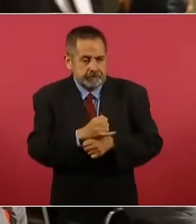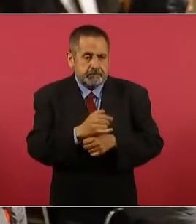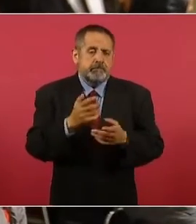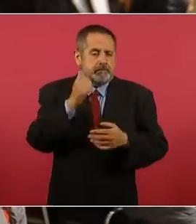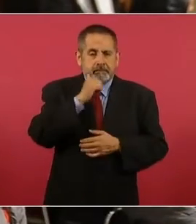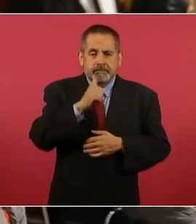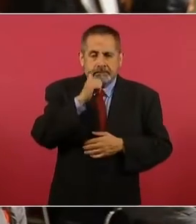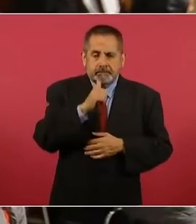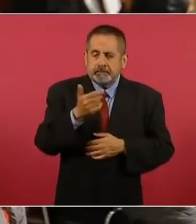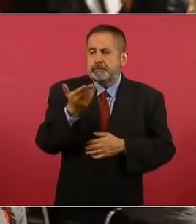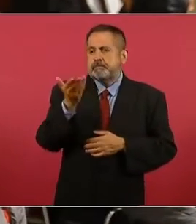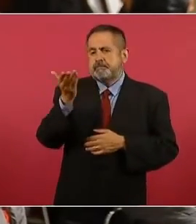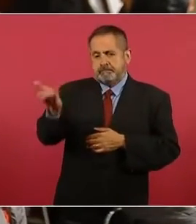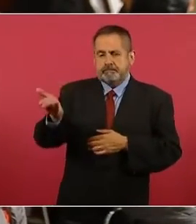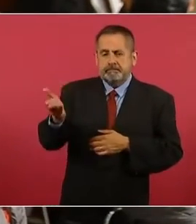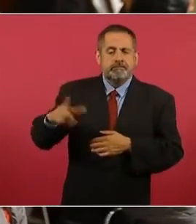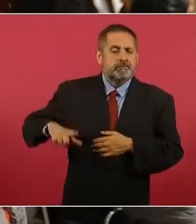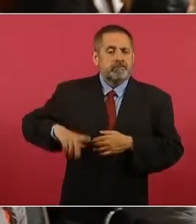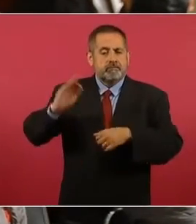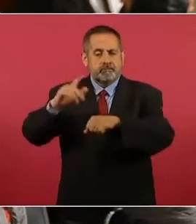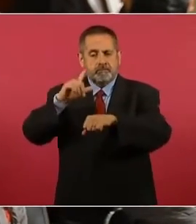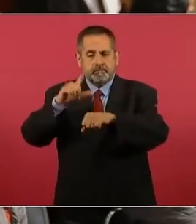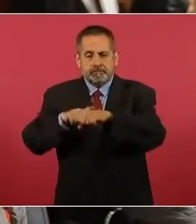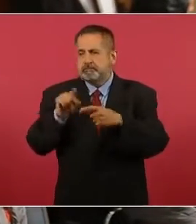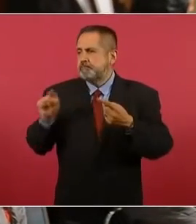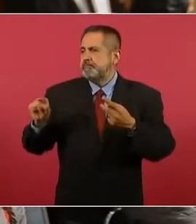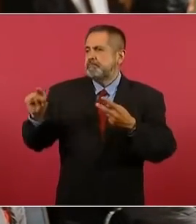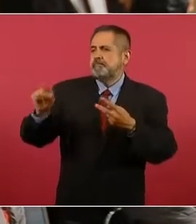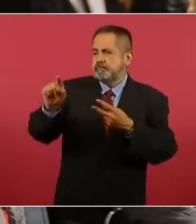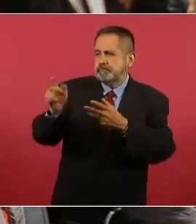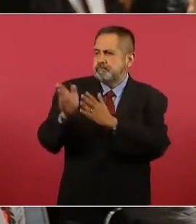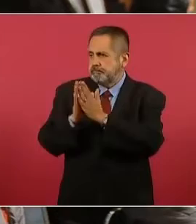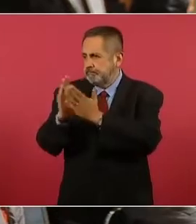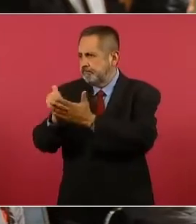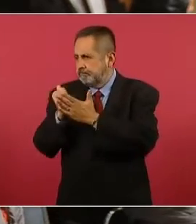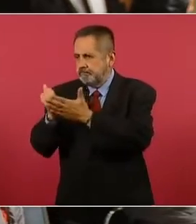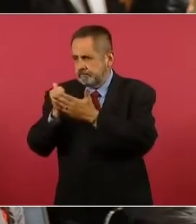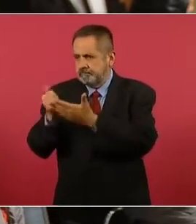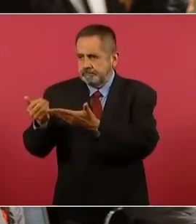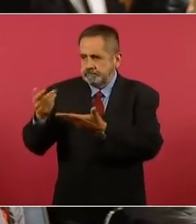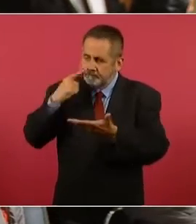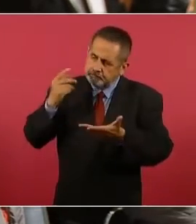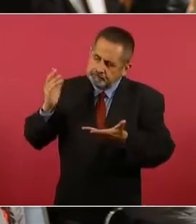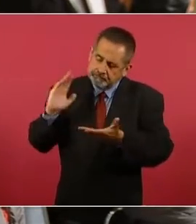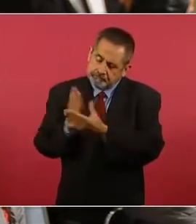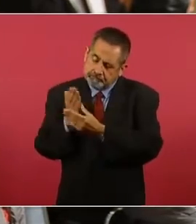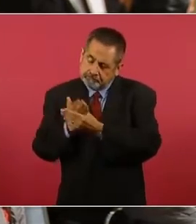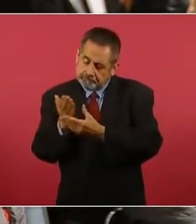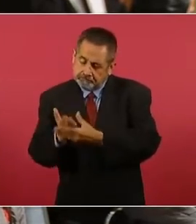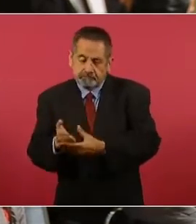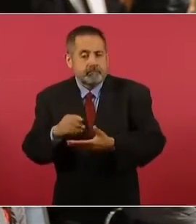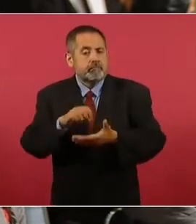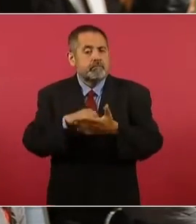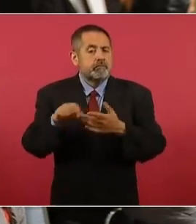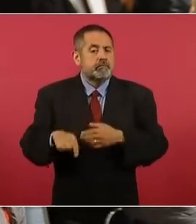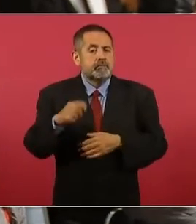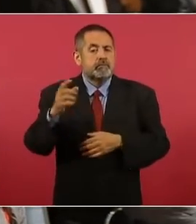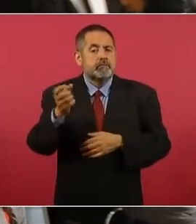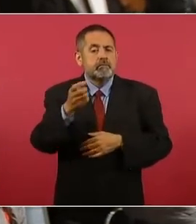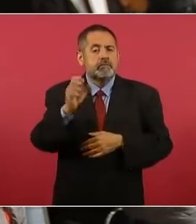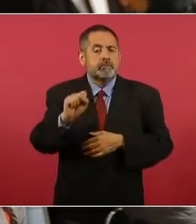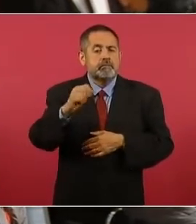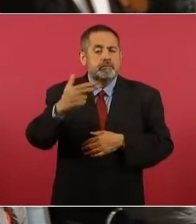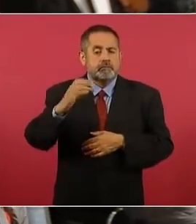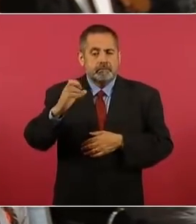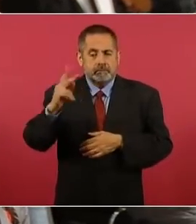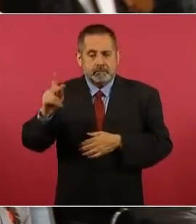cooperación del gobierno federal de diversas instancias, particularmente el caso de la Secretaría de Hacienda y sus